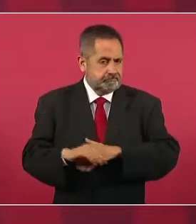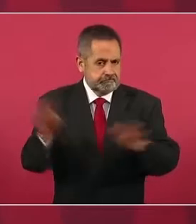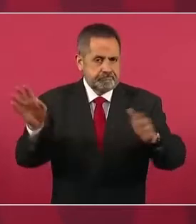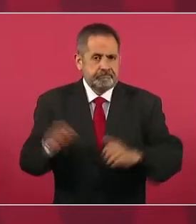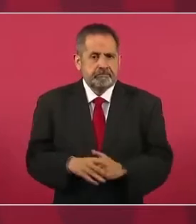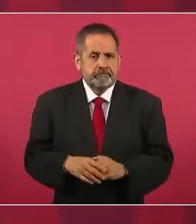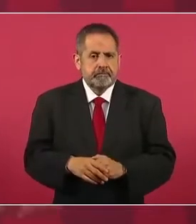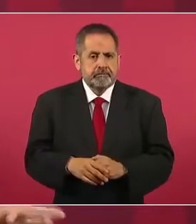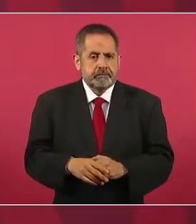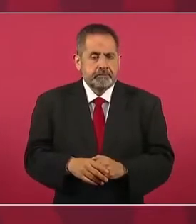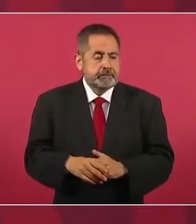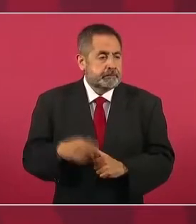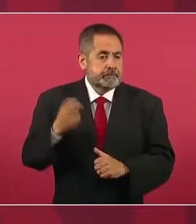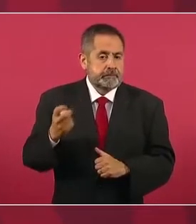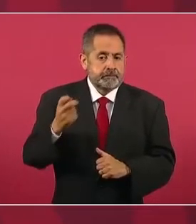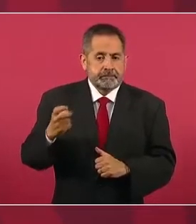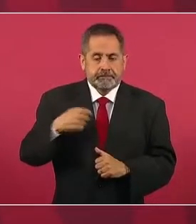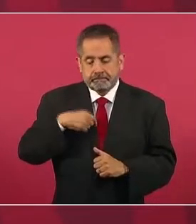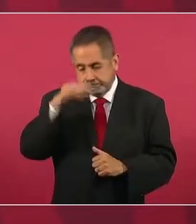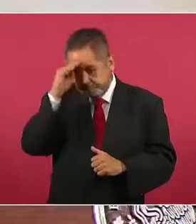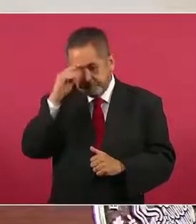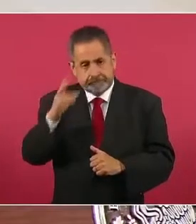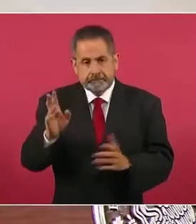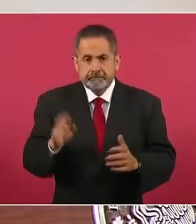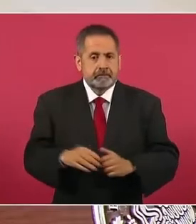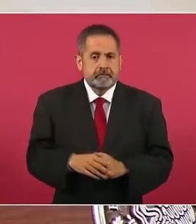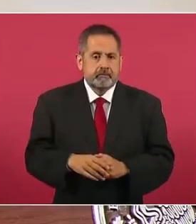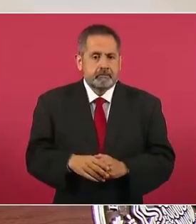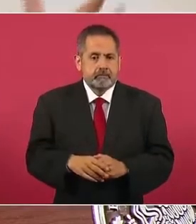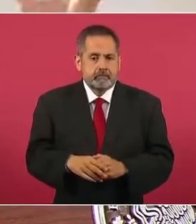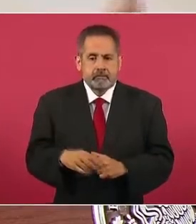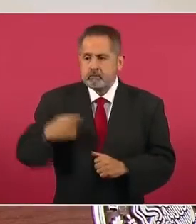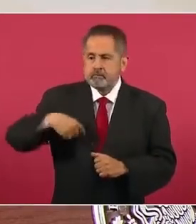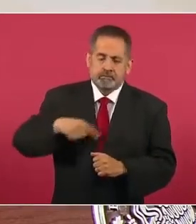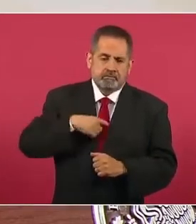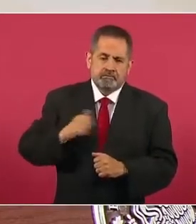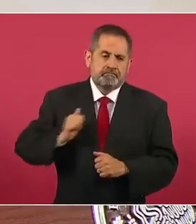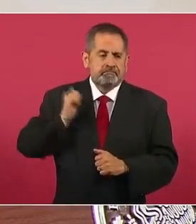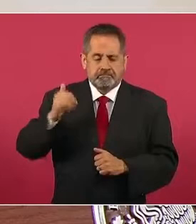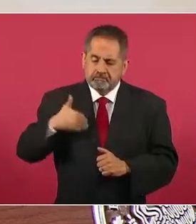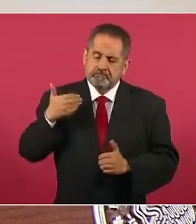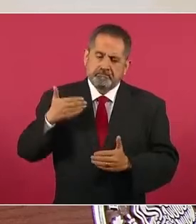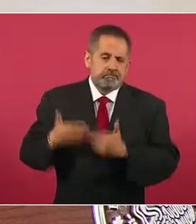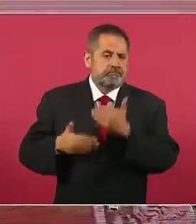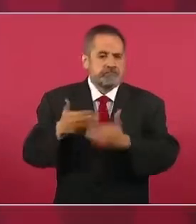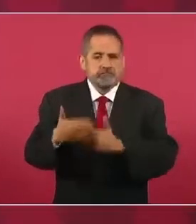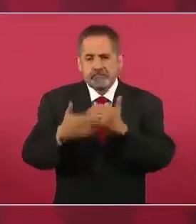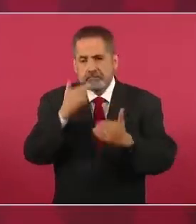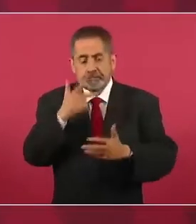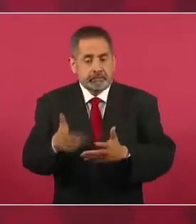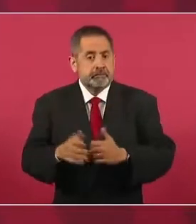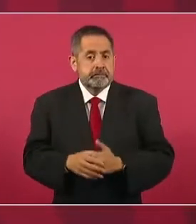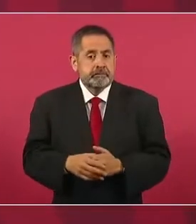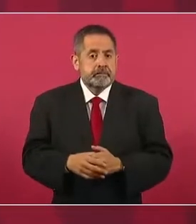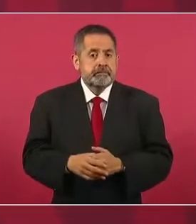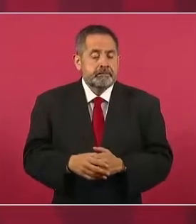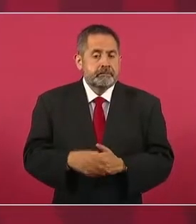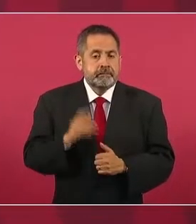por eso tenemos ventajas. Cuando